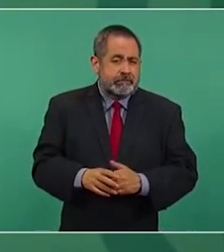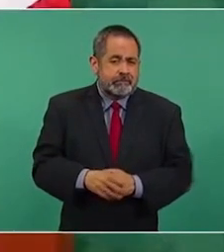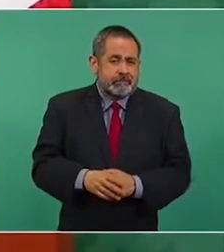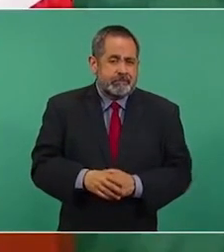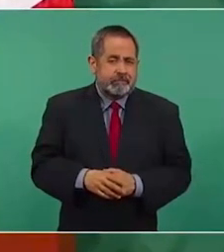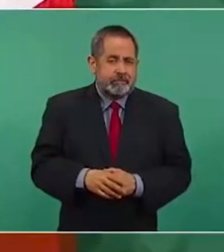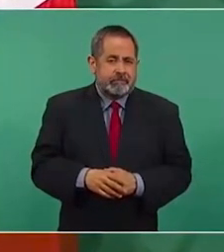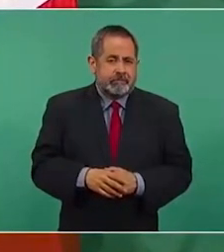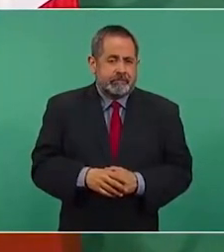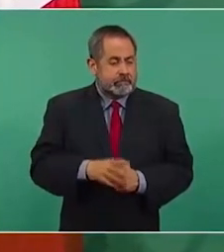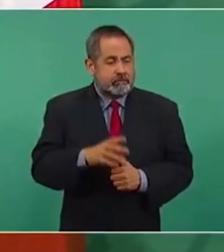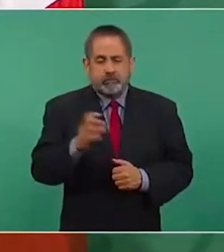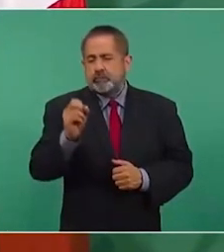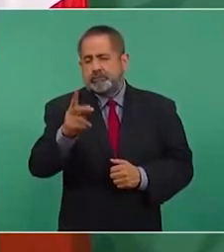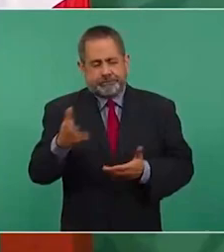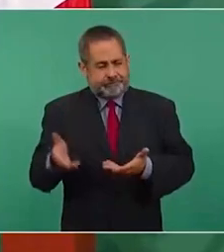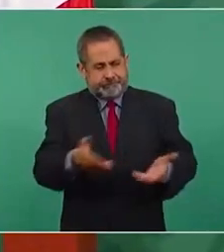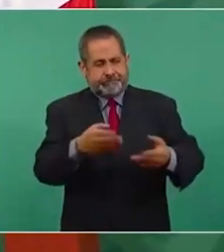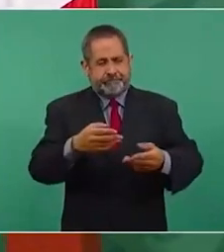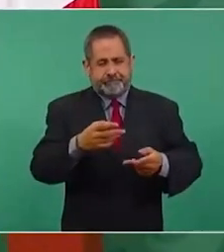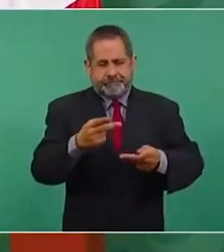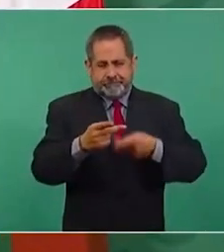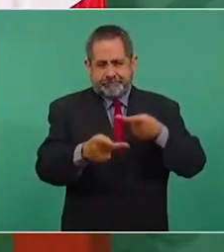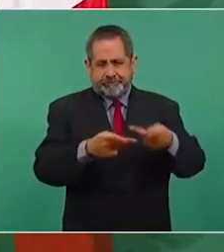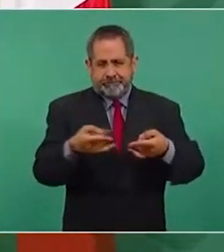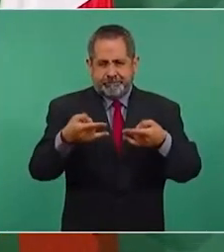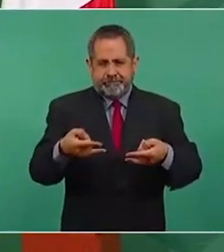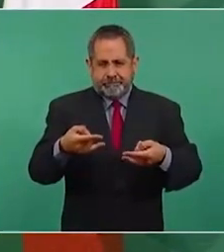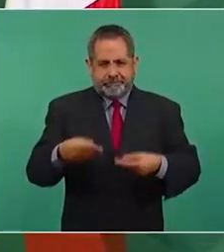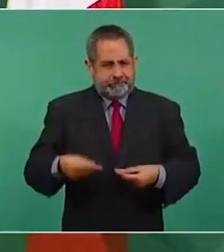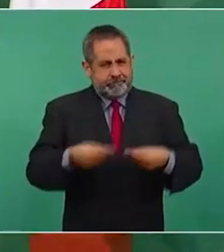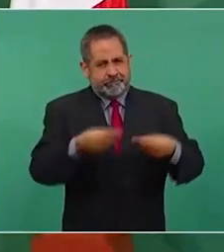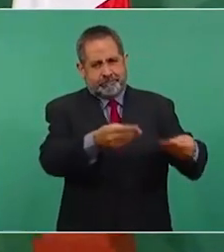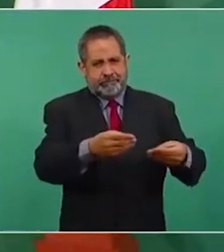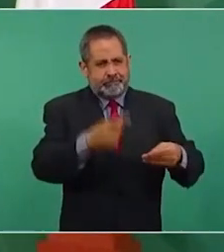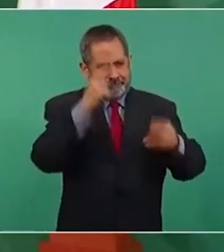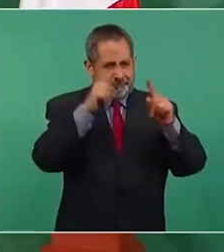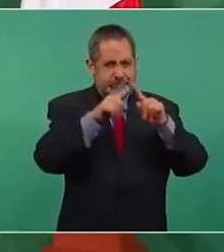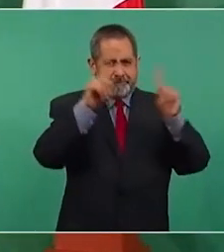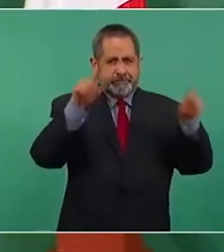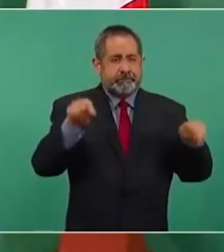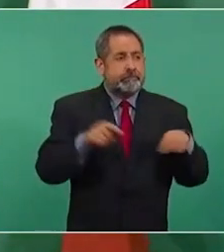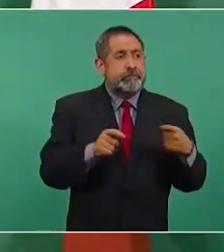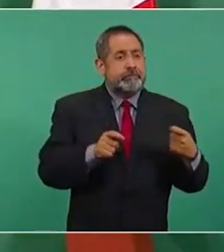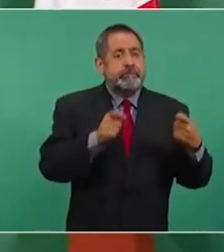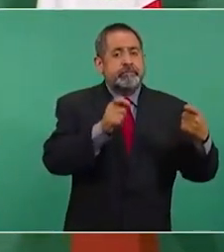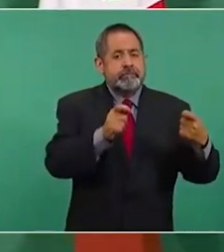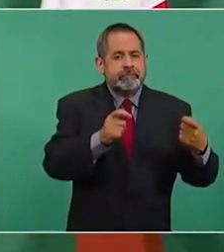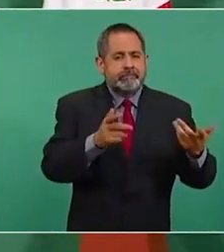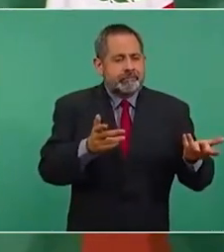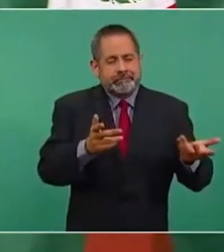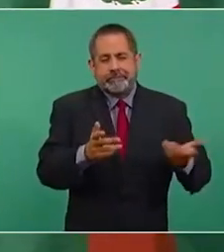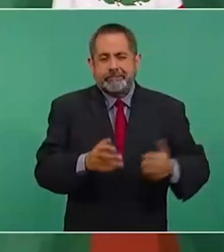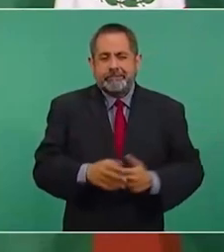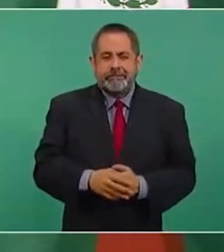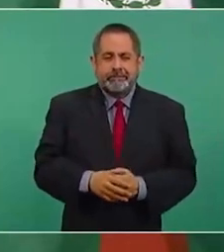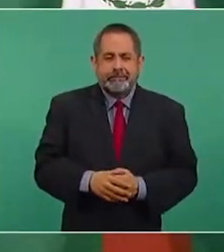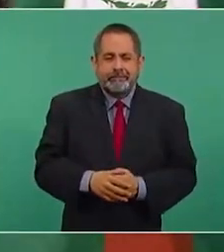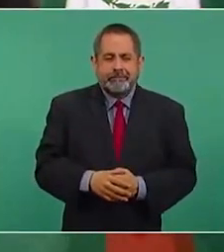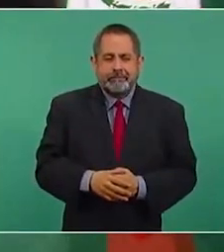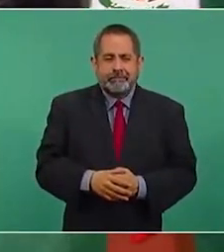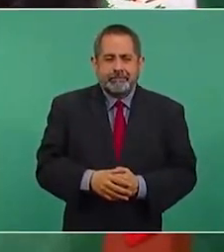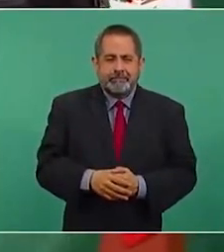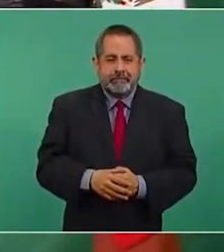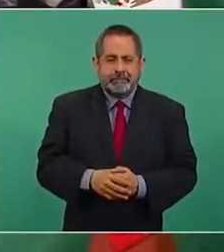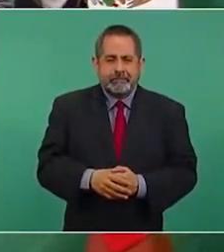les prestaron ahí, los de la oposición, una manta, digo un espacio para